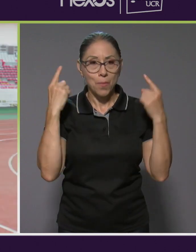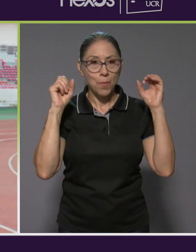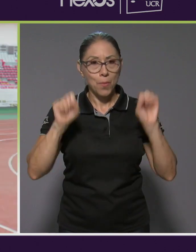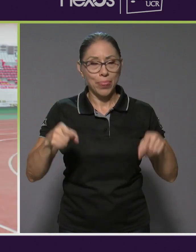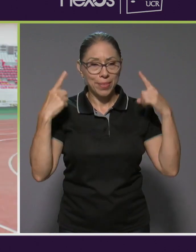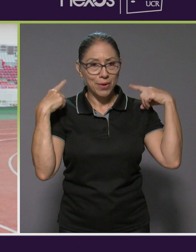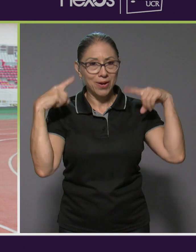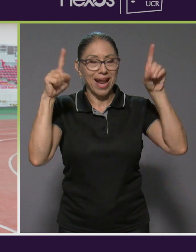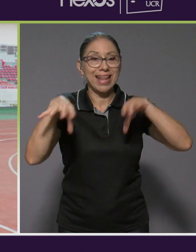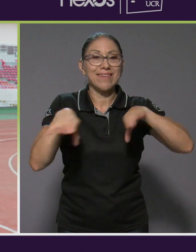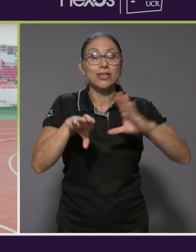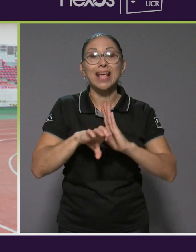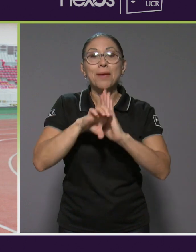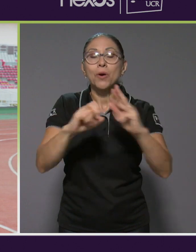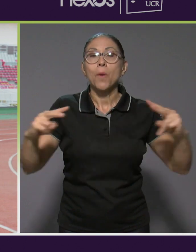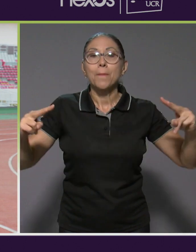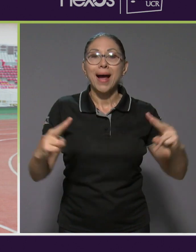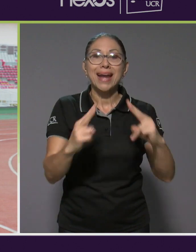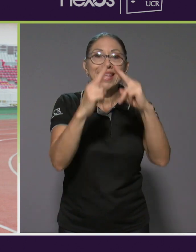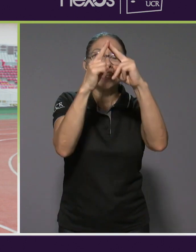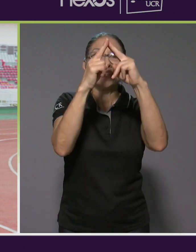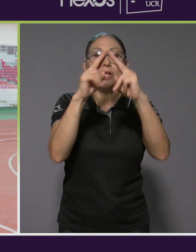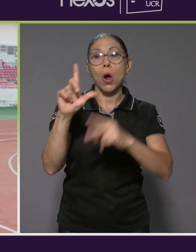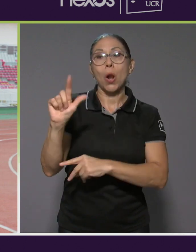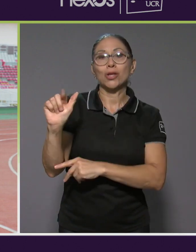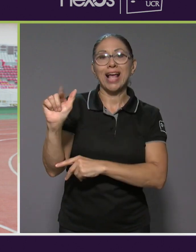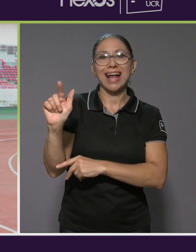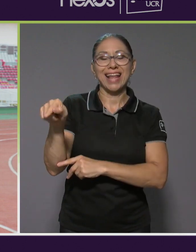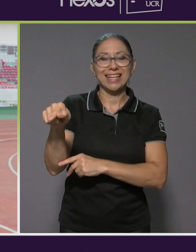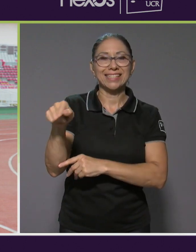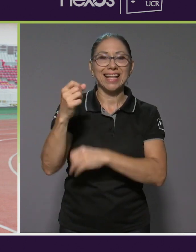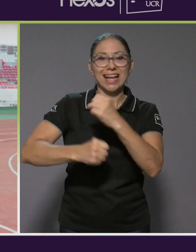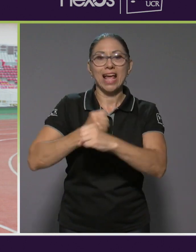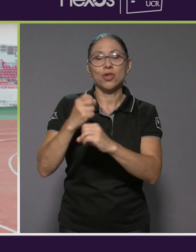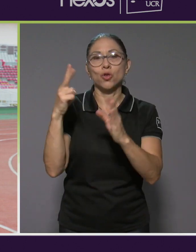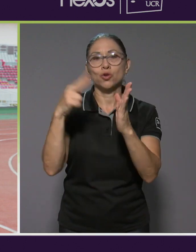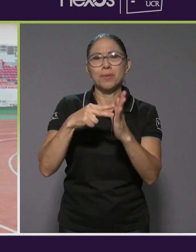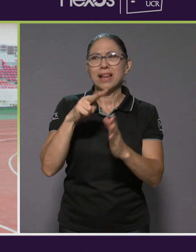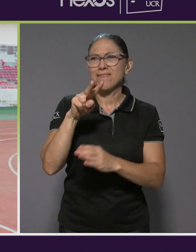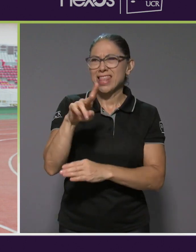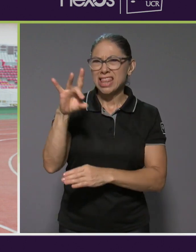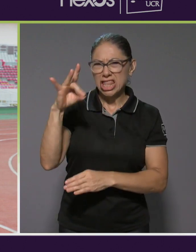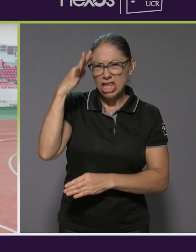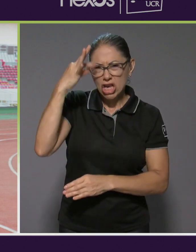como París, como Los Ángeles, que es en 2028, si no estoy mal,